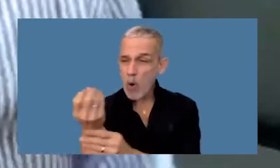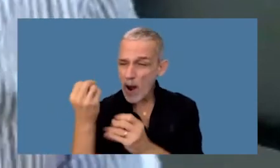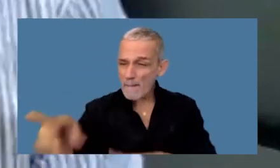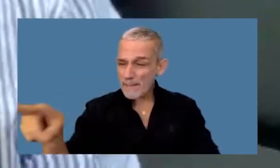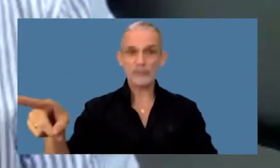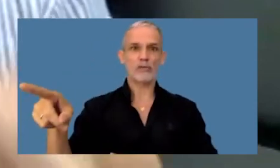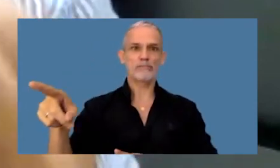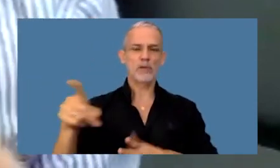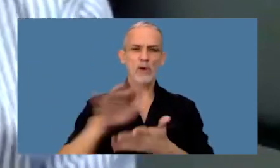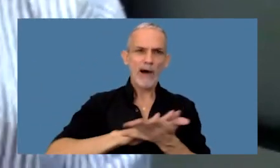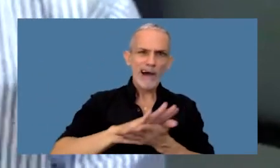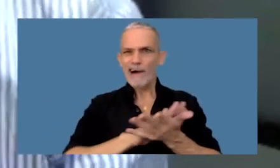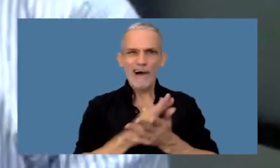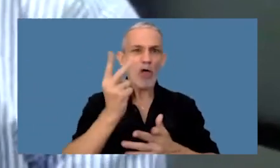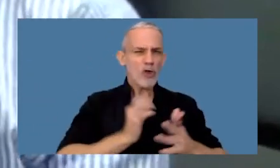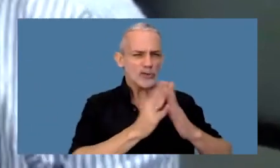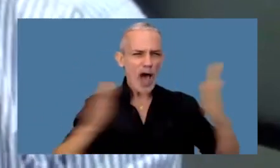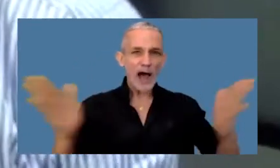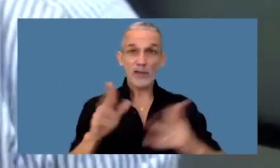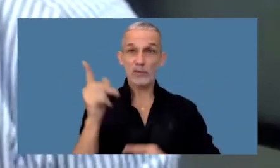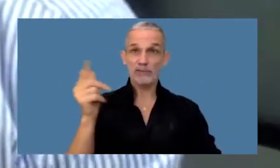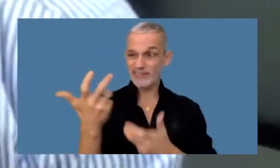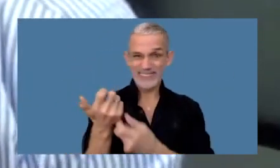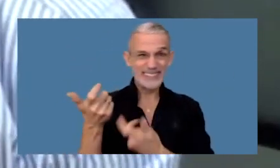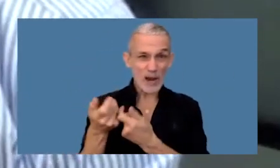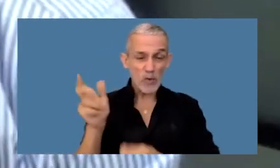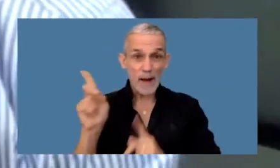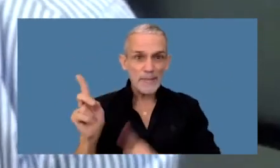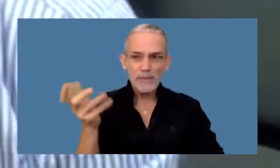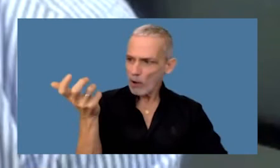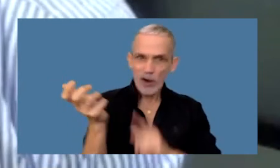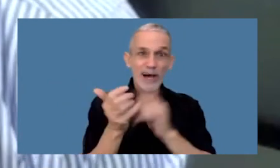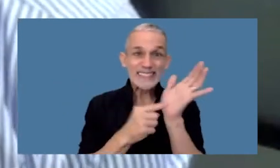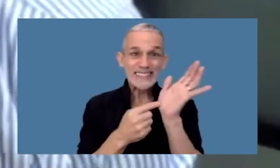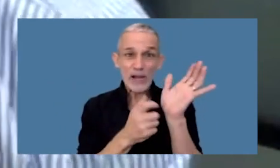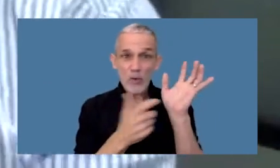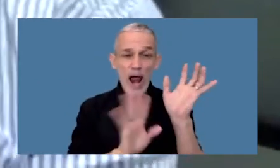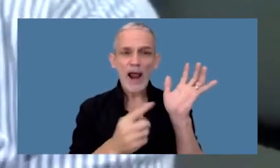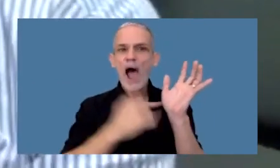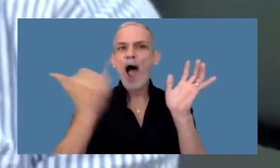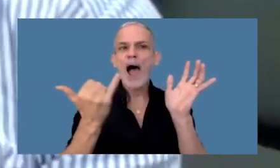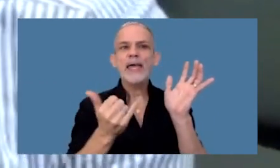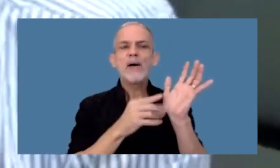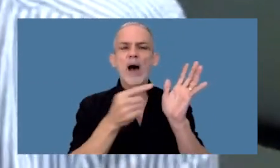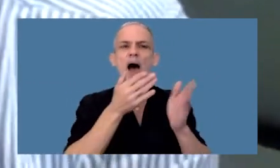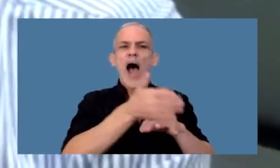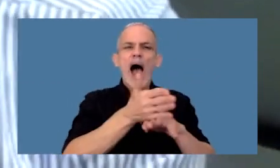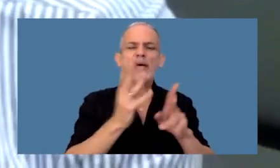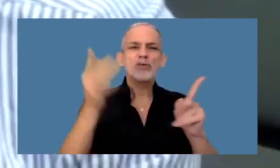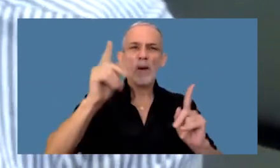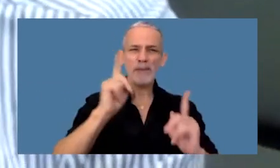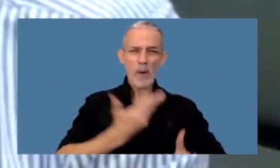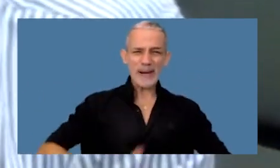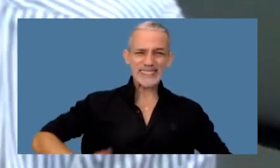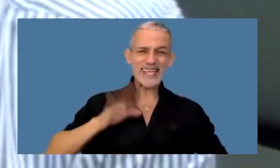bueno imagínense esto con este aparatito hoy nosotros tenemos más acceso a lo que tenía el presidente